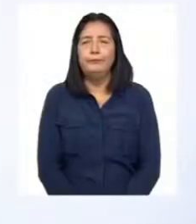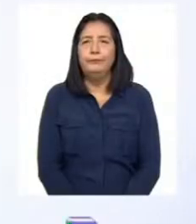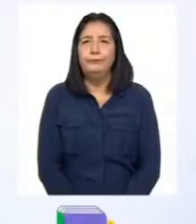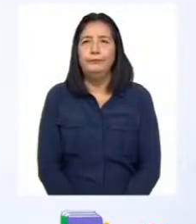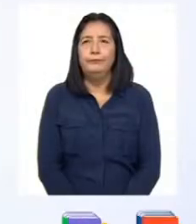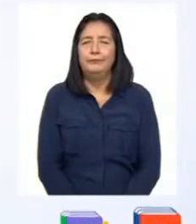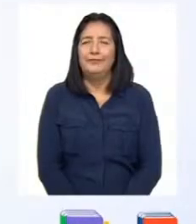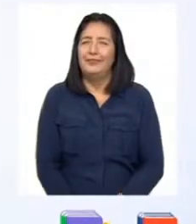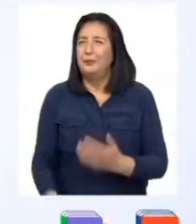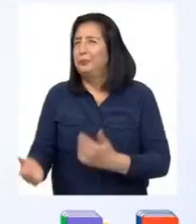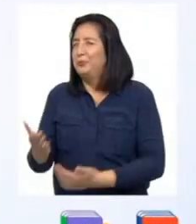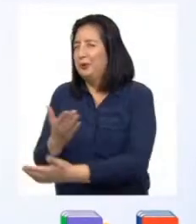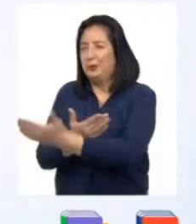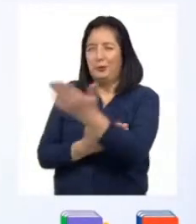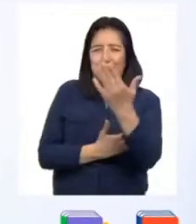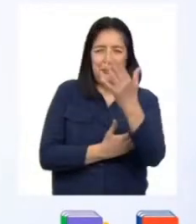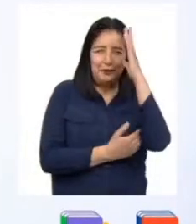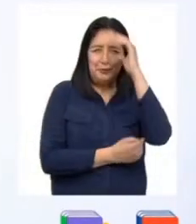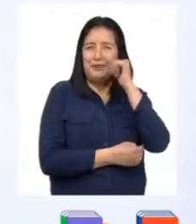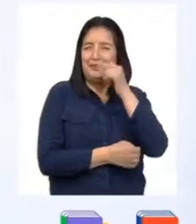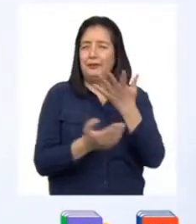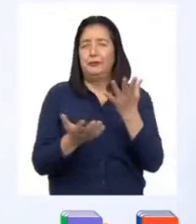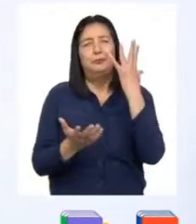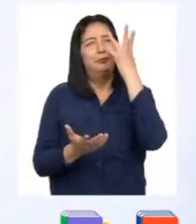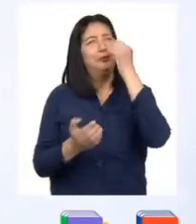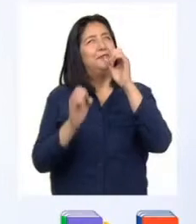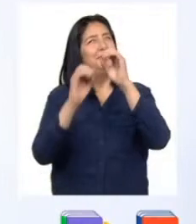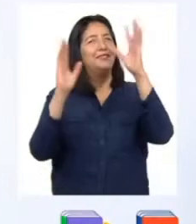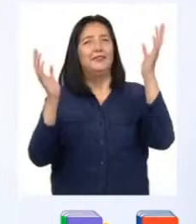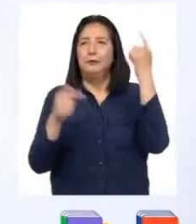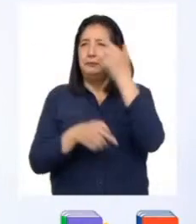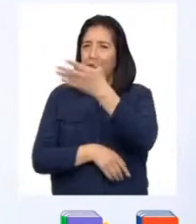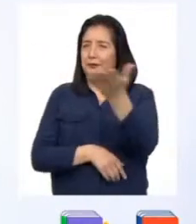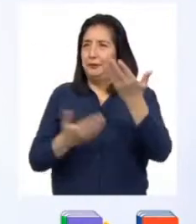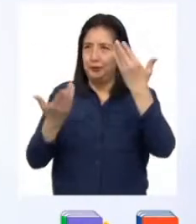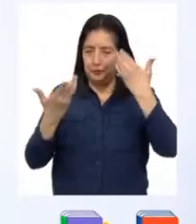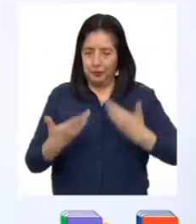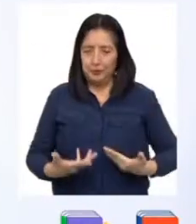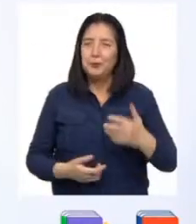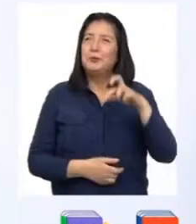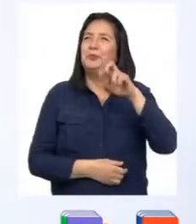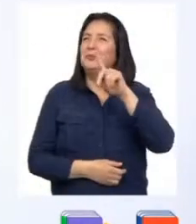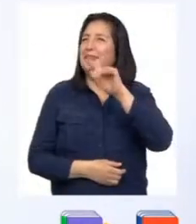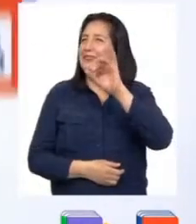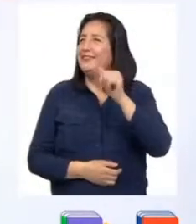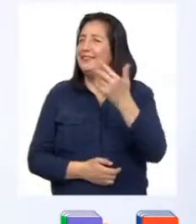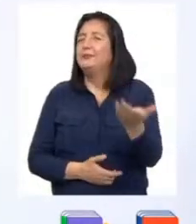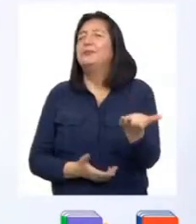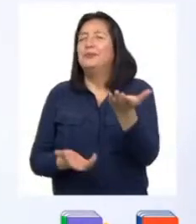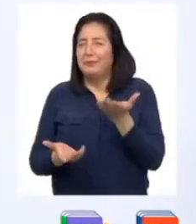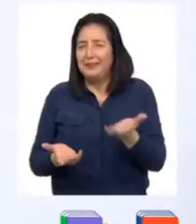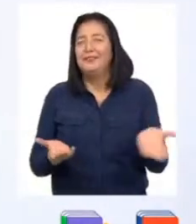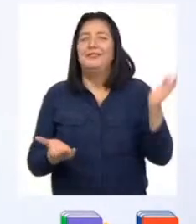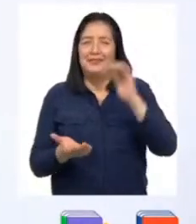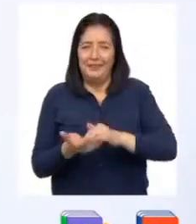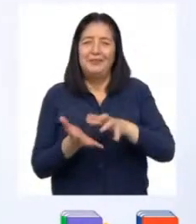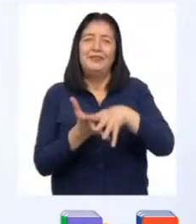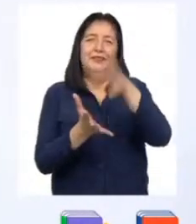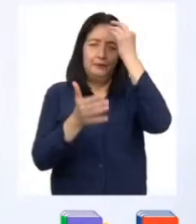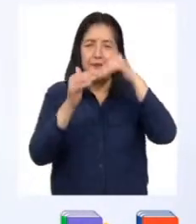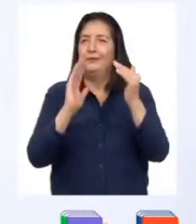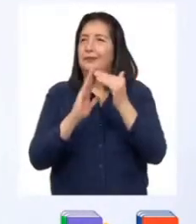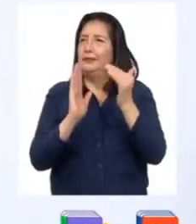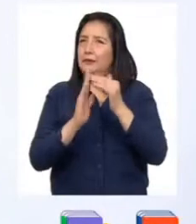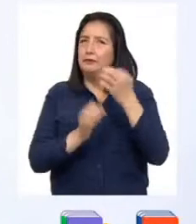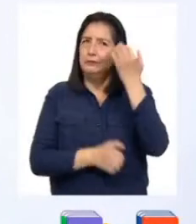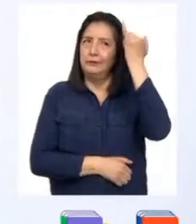¡Muy buenos días chicos y chicas! Bonita mañana para todos. Mi nombre es Patricia Barreto y les doy la bienvenida una vez más a Aprendo en Casa. Una